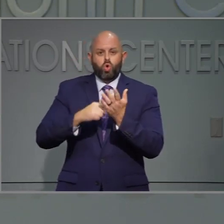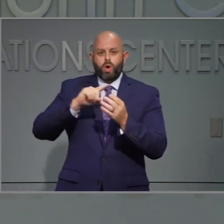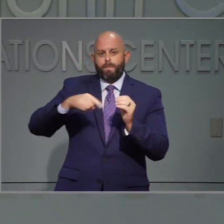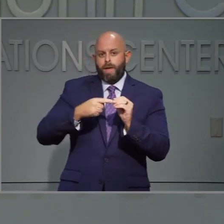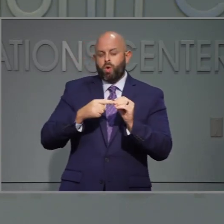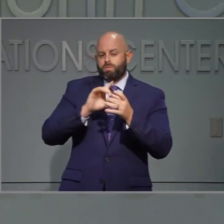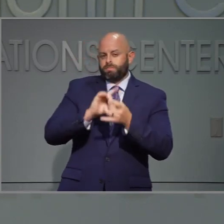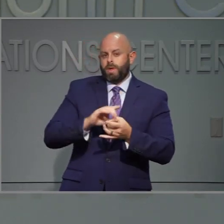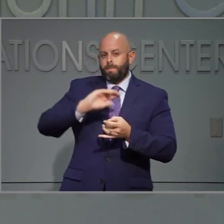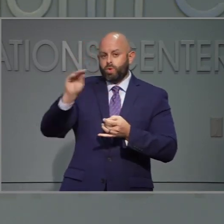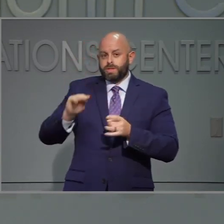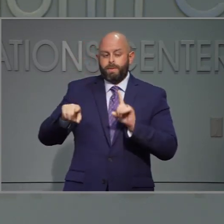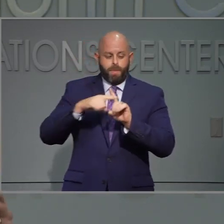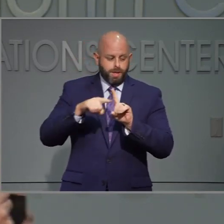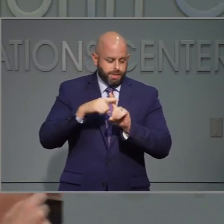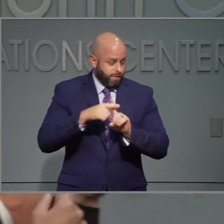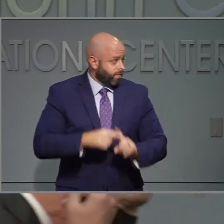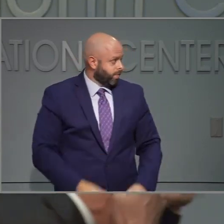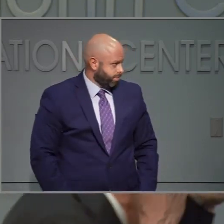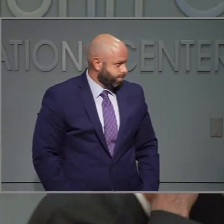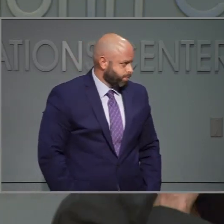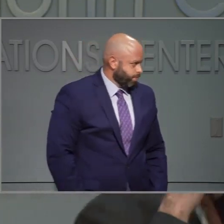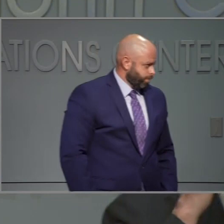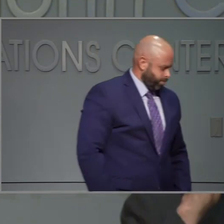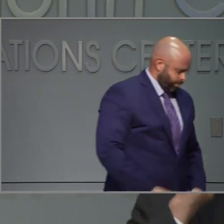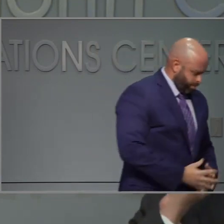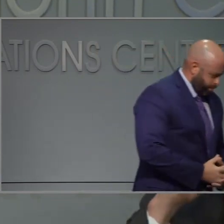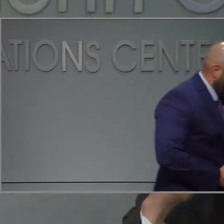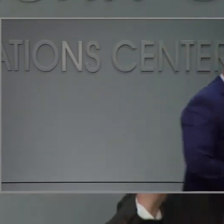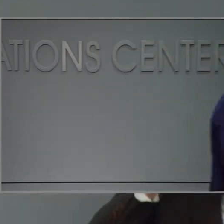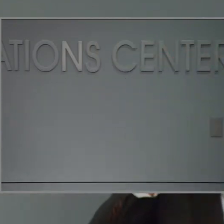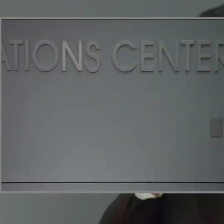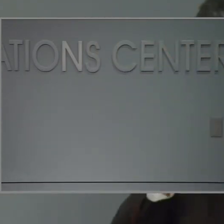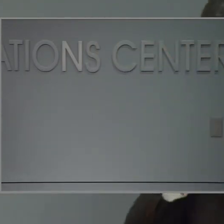Acerca del tema del postaje de positivos.